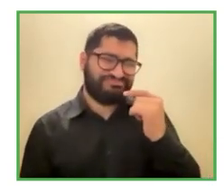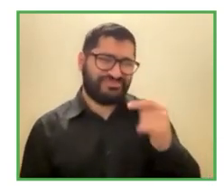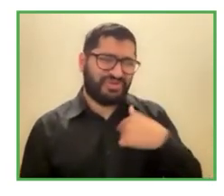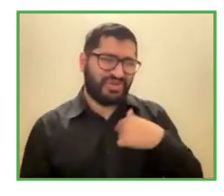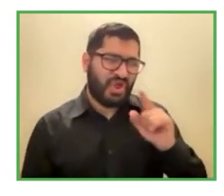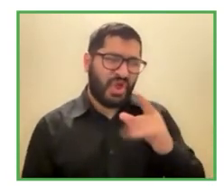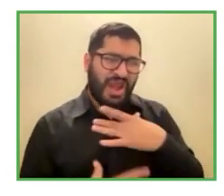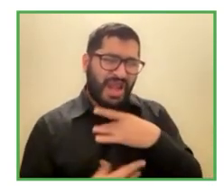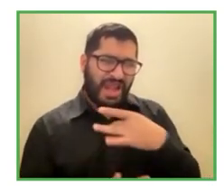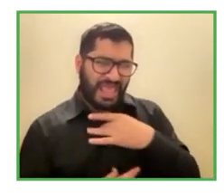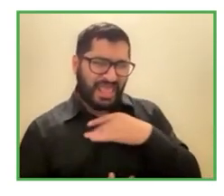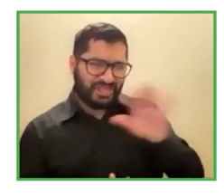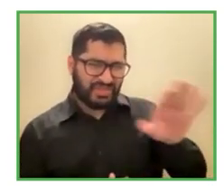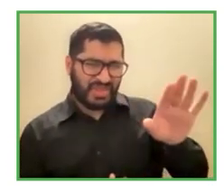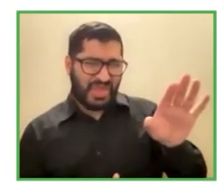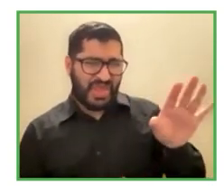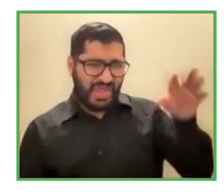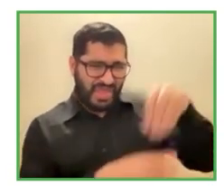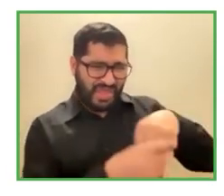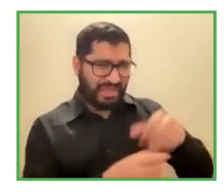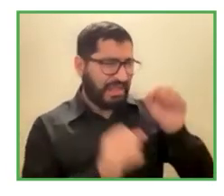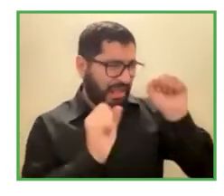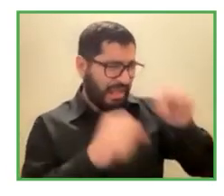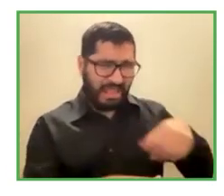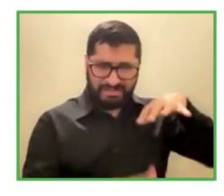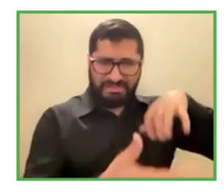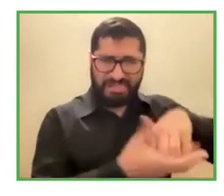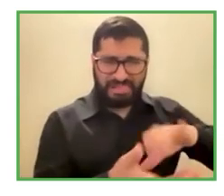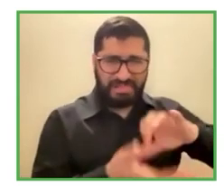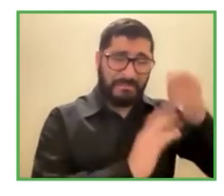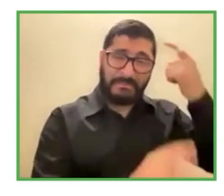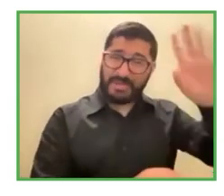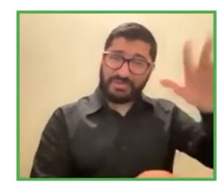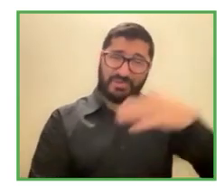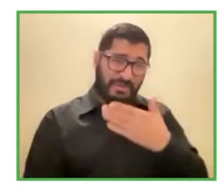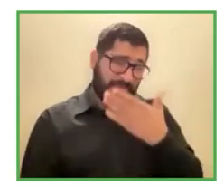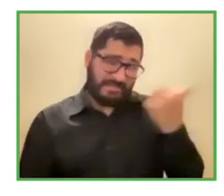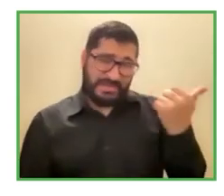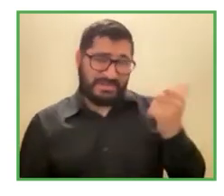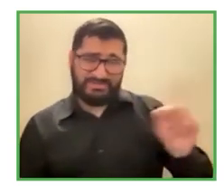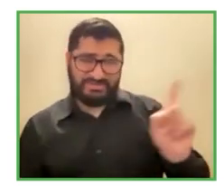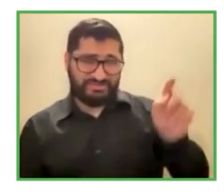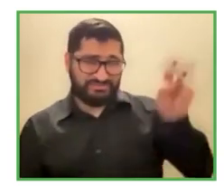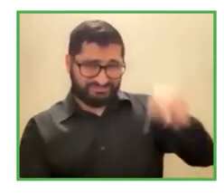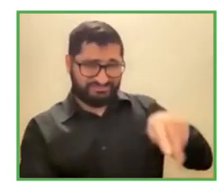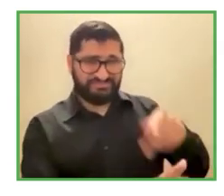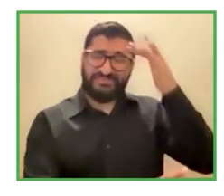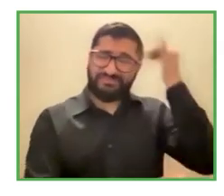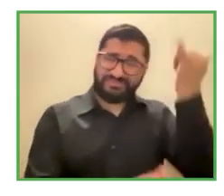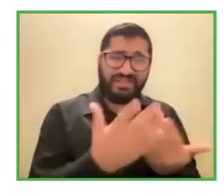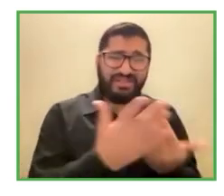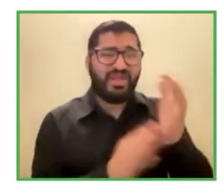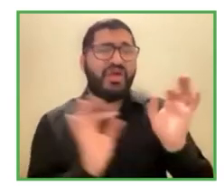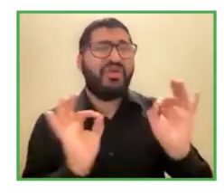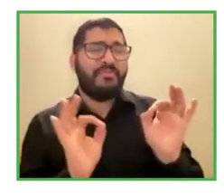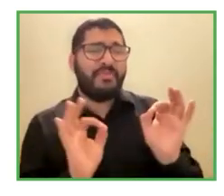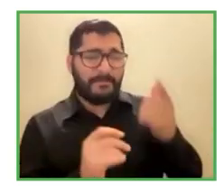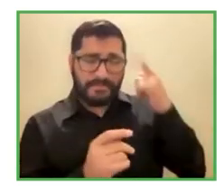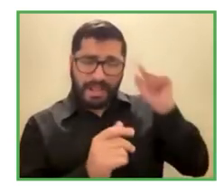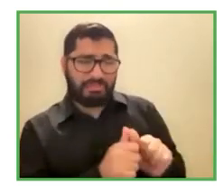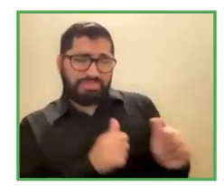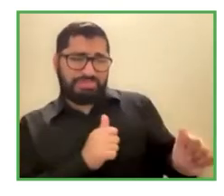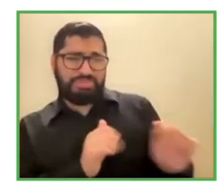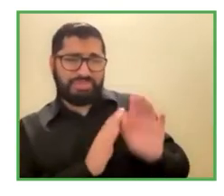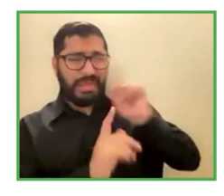con discapacidad y el seguro y la prevención de riesgo todo un prejuicio pensando pensando en que aquí va a haber un problema